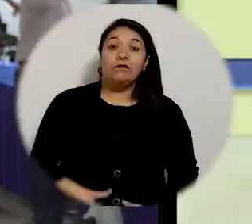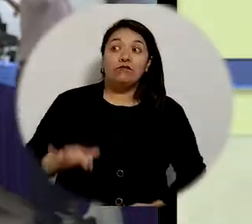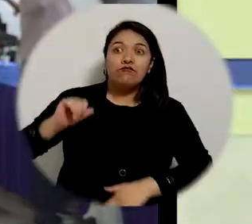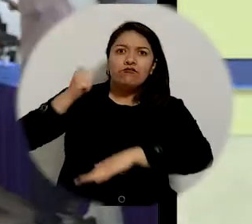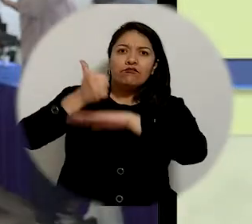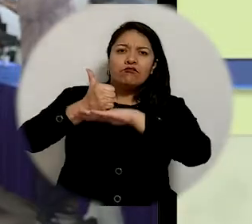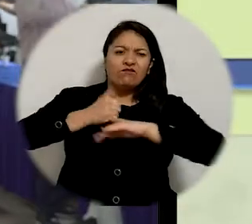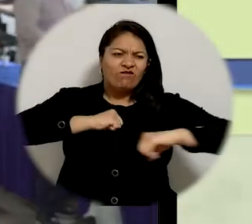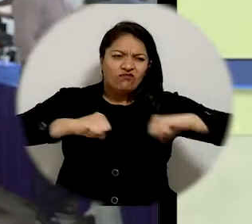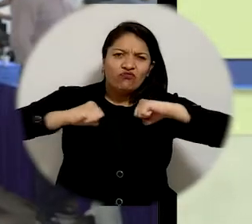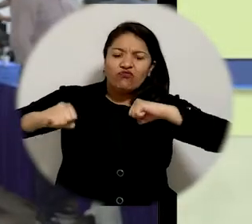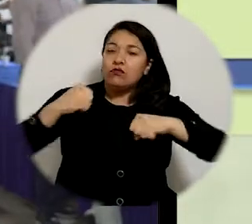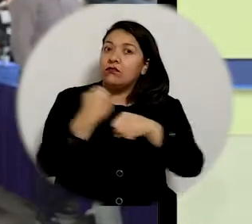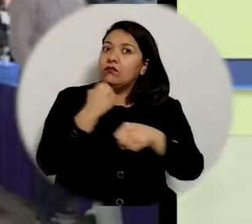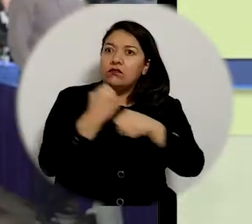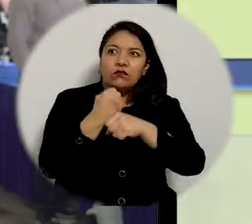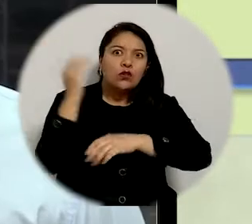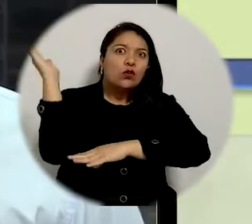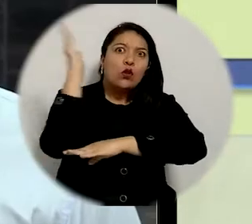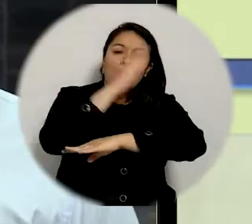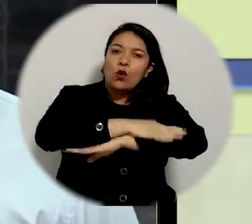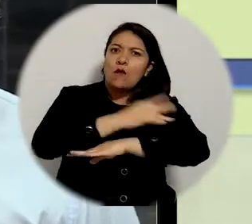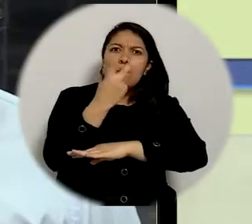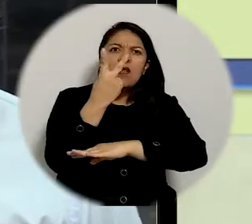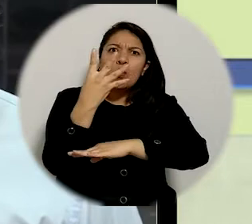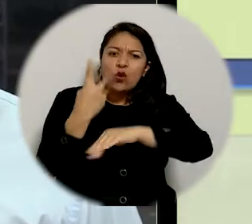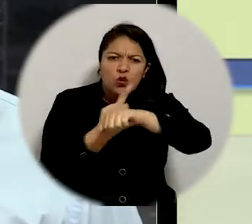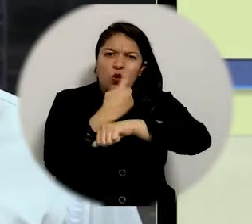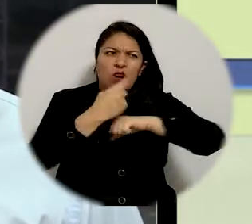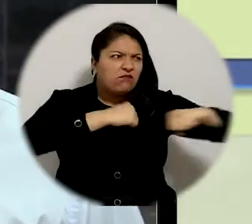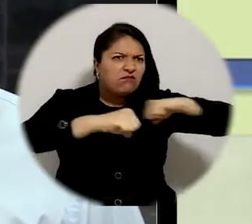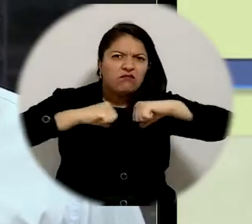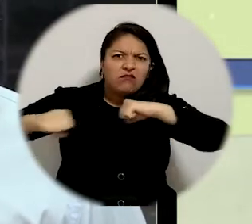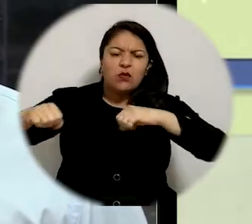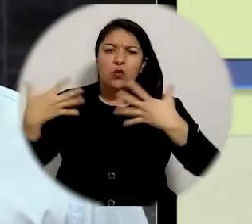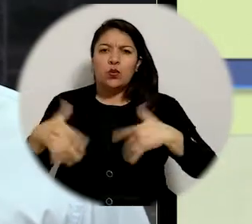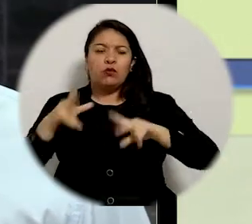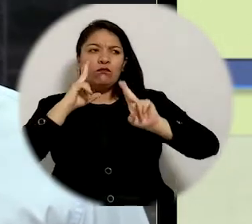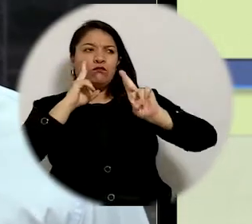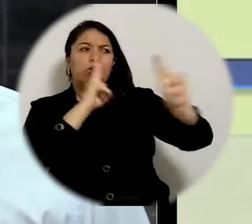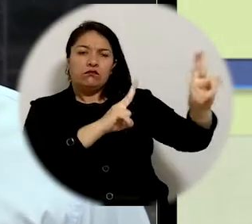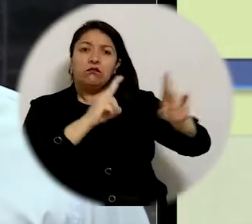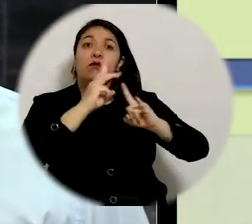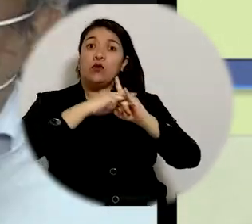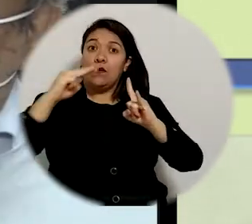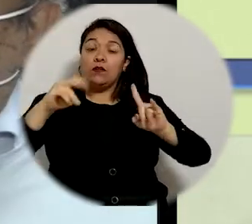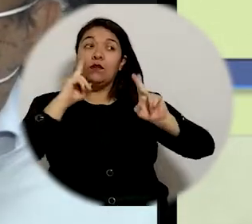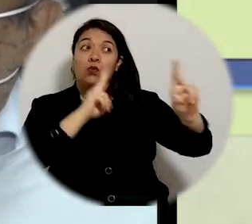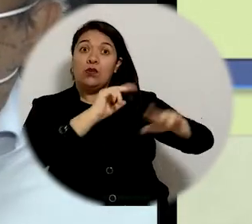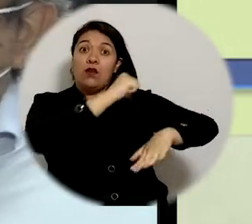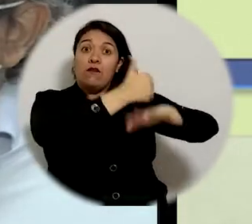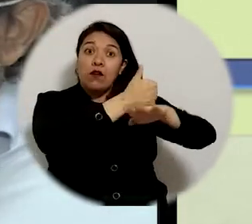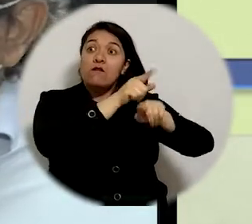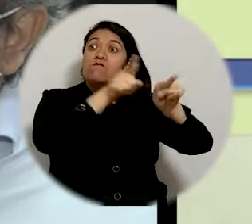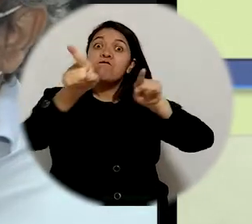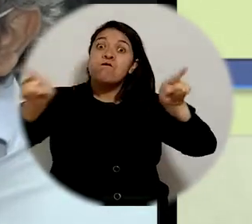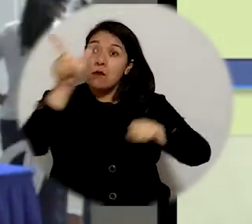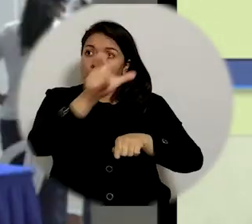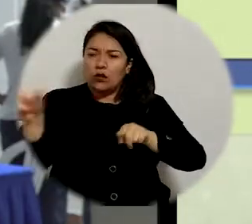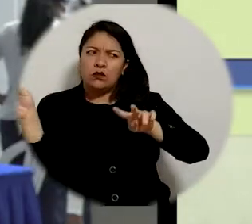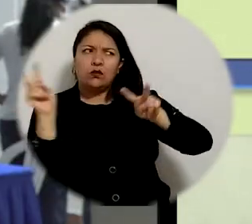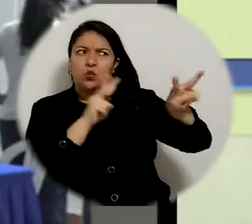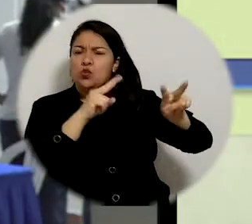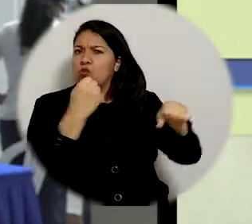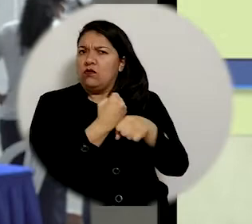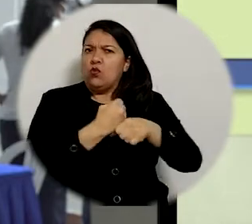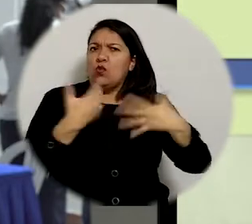Ha trabajado día y noche 24-7. Eso ha sido reconocido no solamente por la institución, sino también con los pares externos.